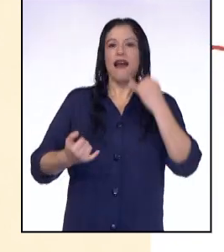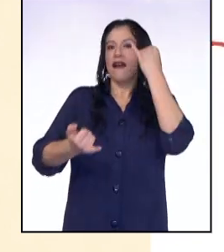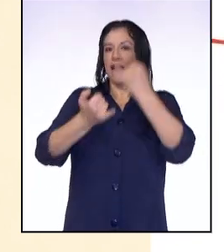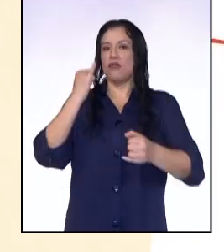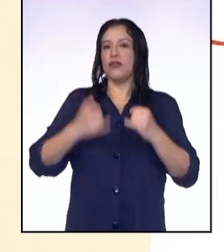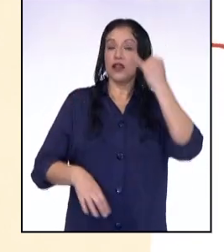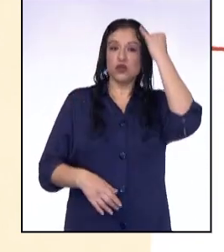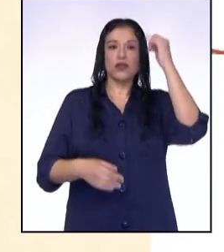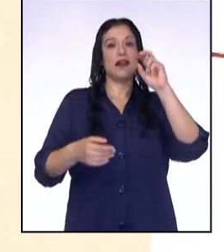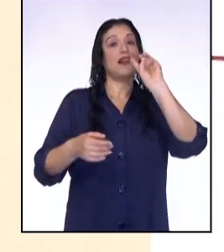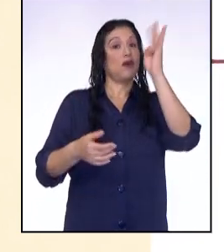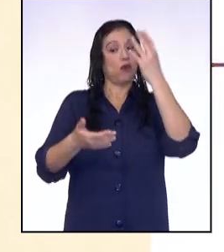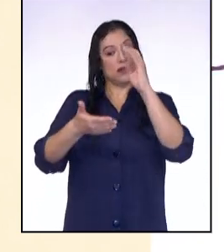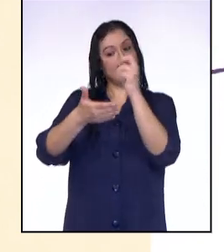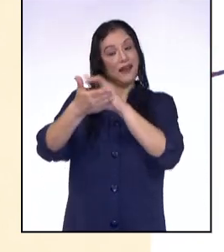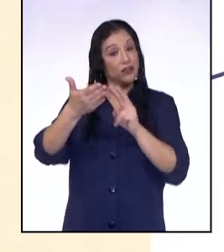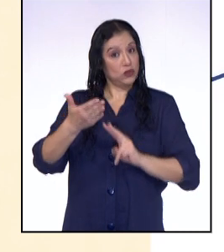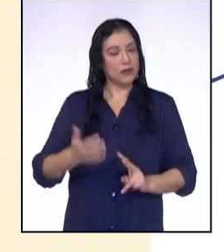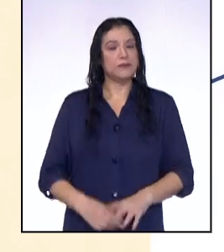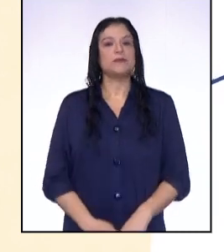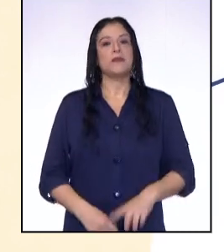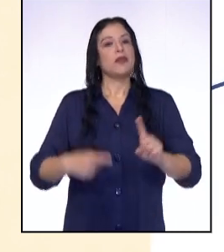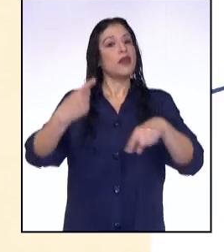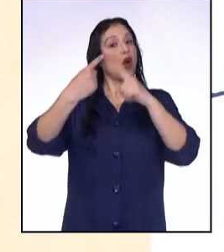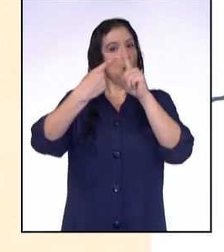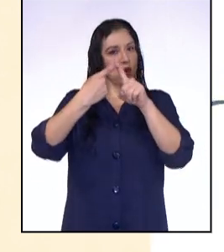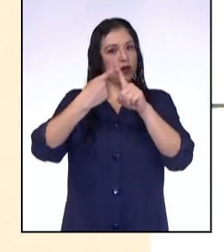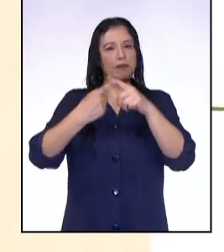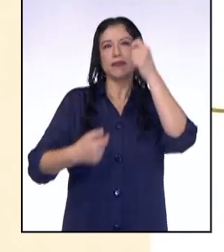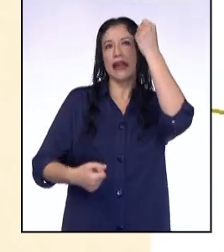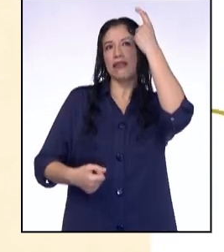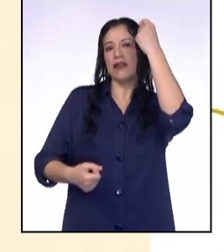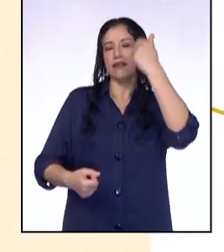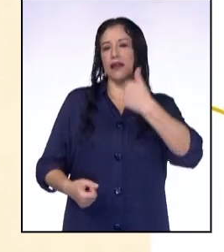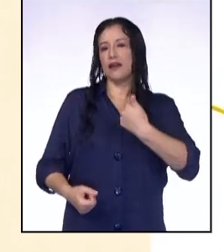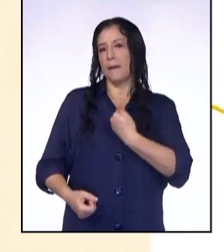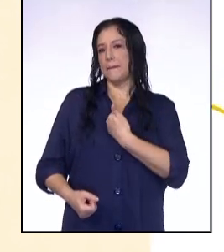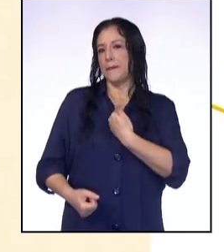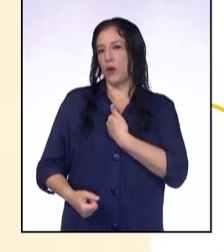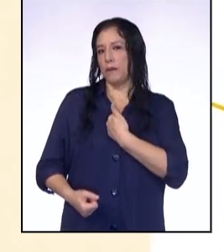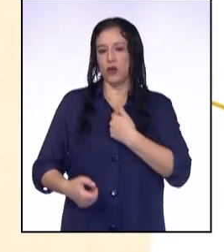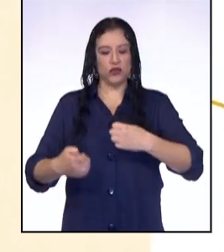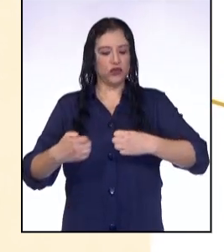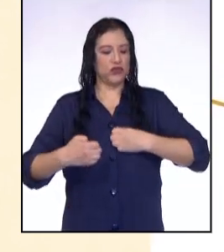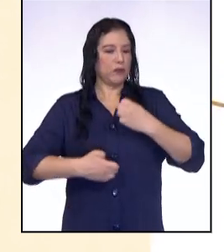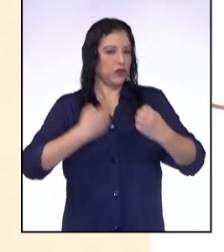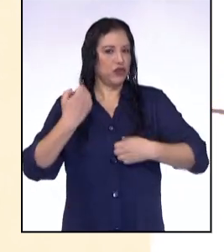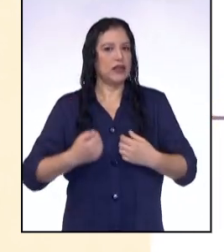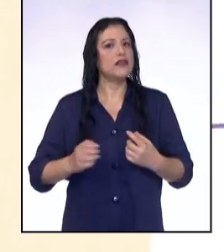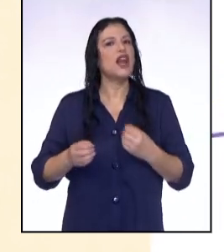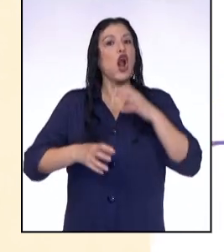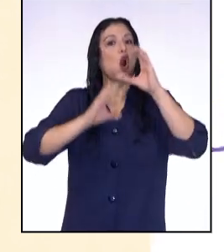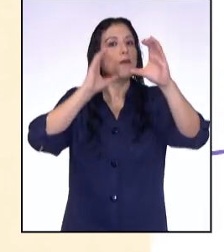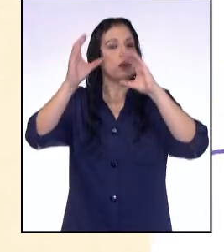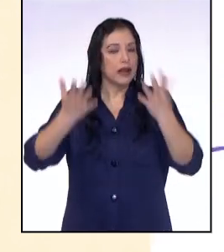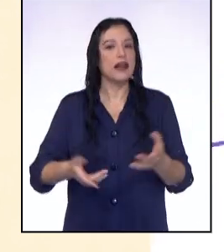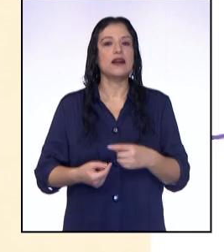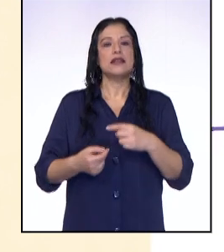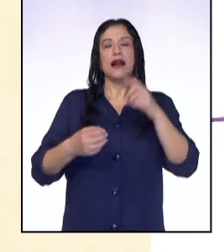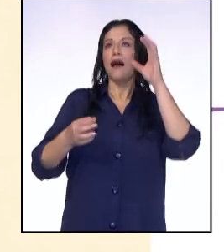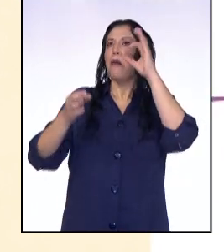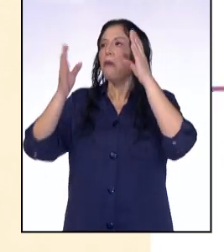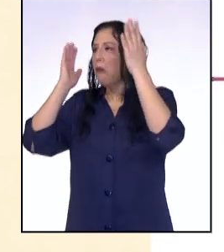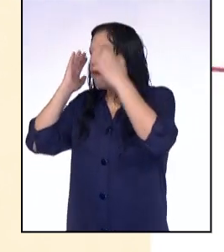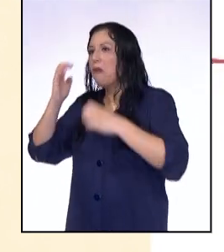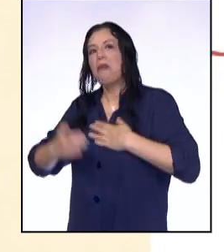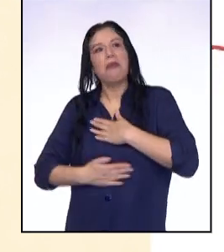tus ideas de la cuarta lectura son Uno, entender nuestros sentimientos y comunicarlos. Dos, distraerte.